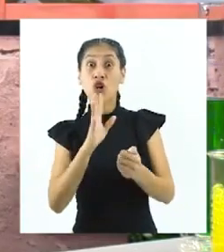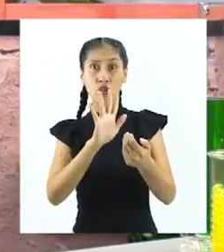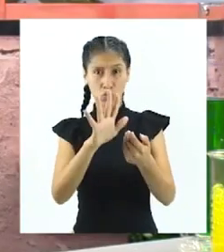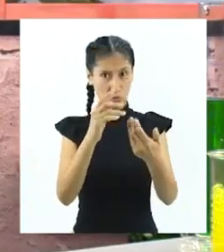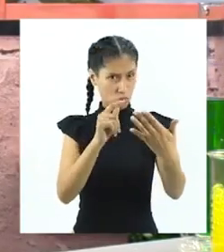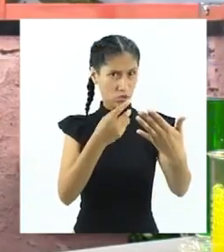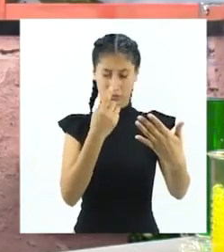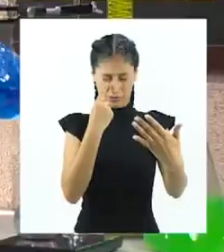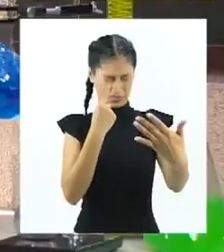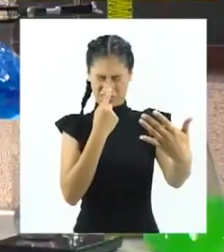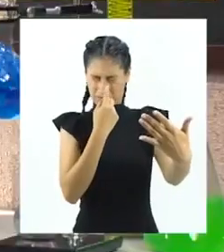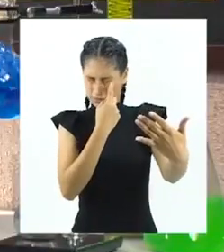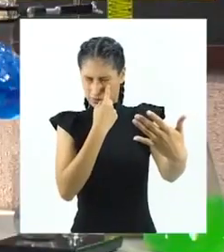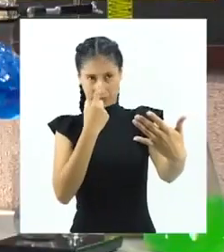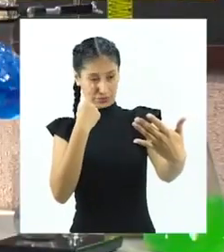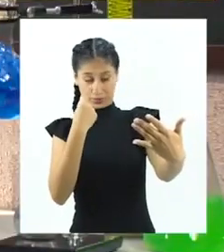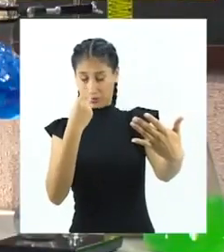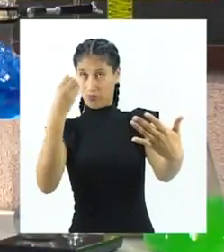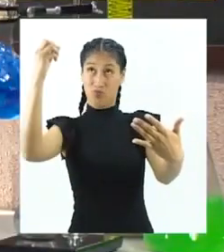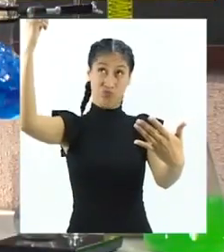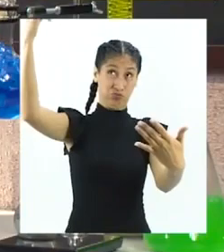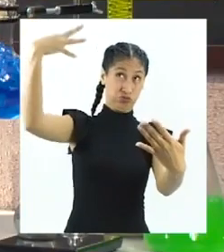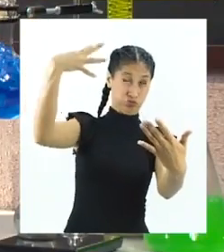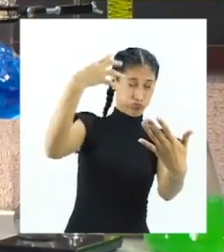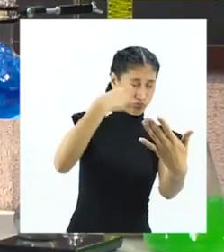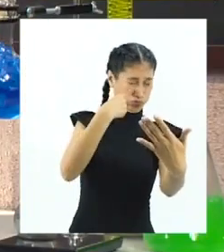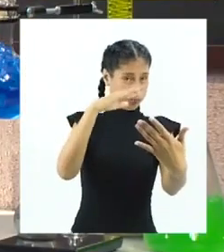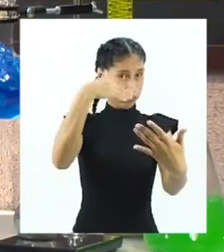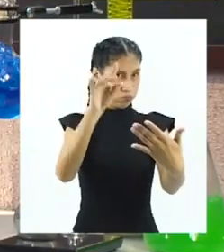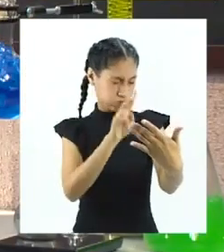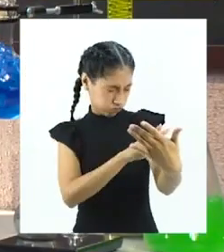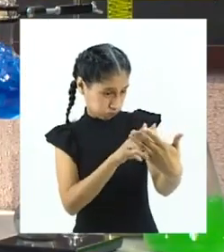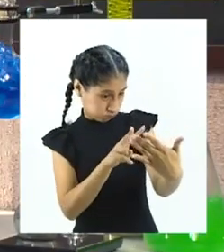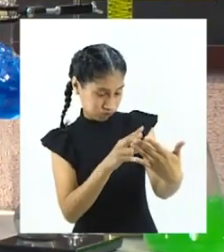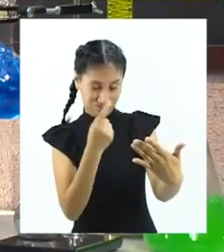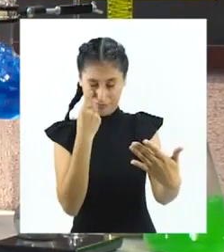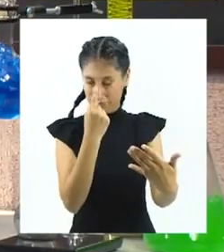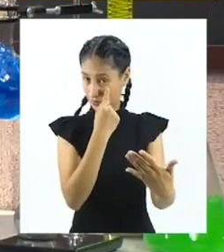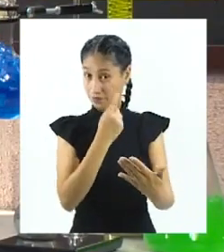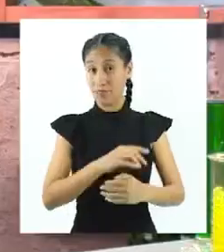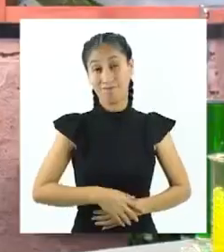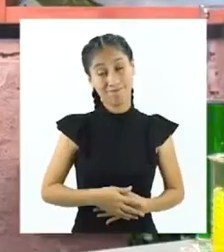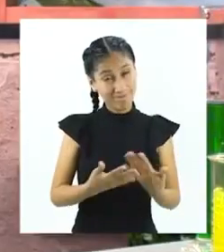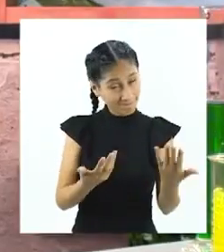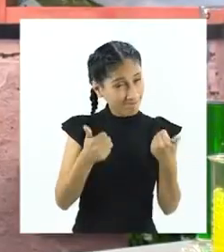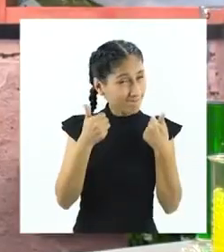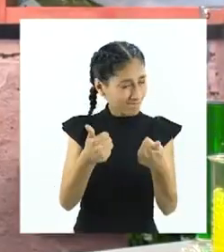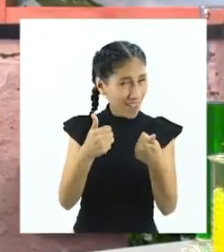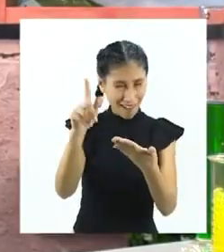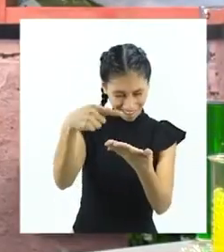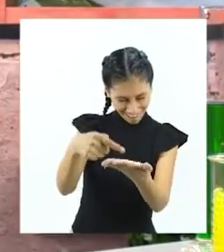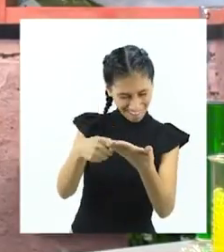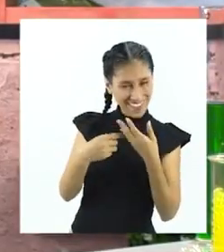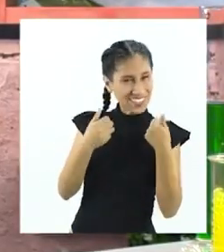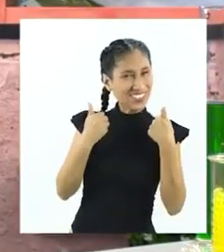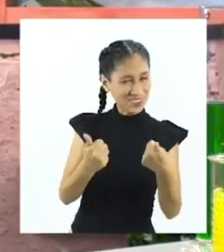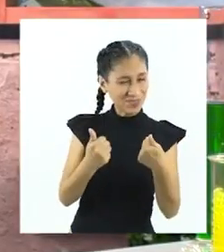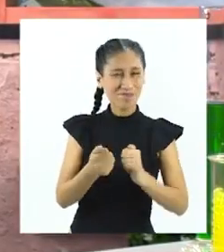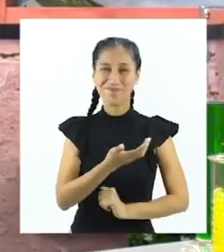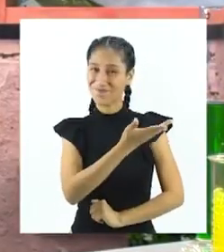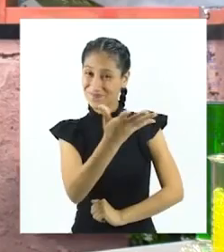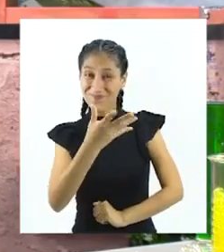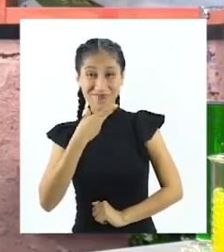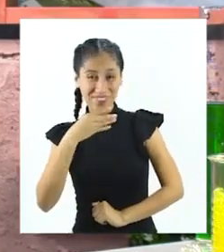los ojos de Cristian. Bien pensado. Gracias, Isabel, por enviarnos tu ejemplo. Estupendo, Majo.